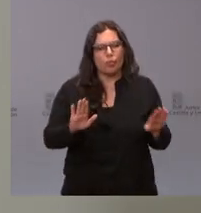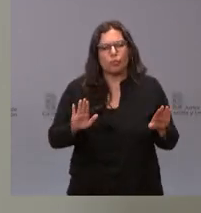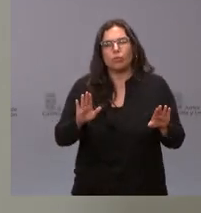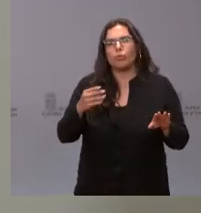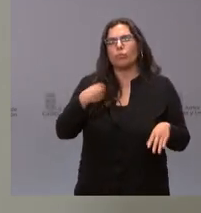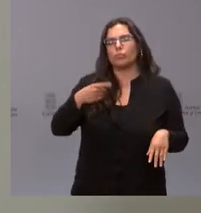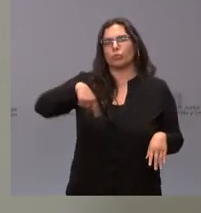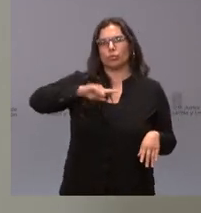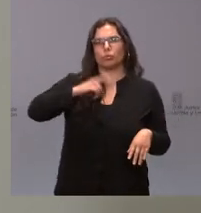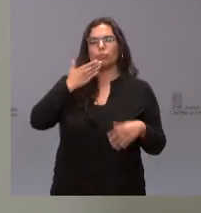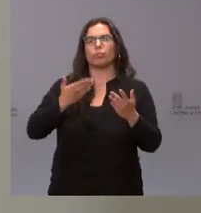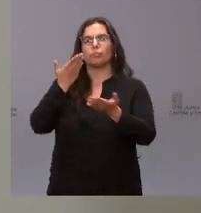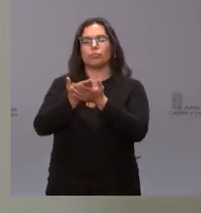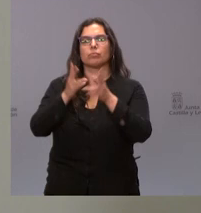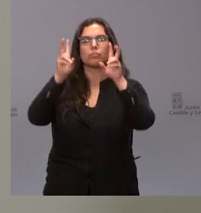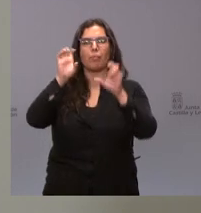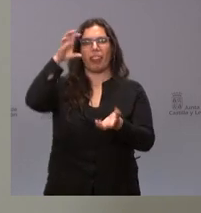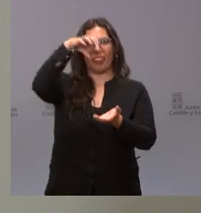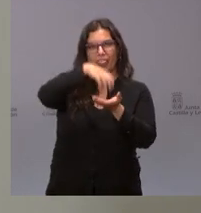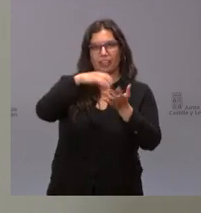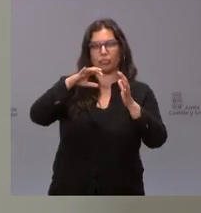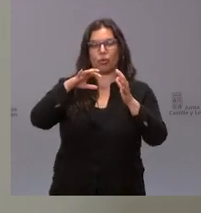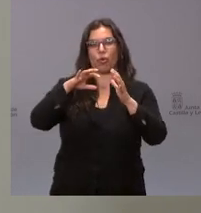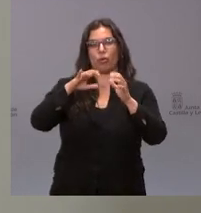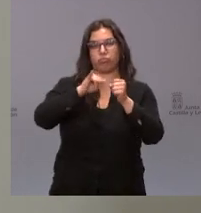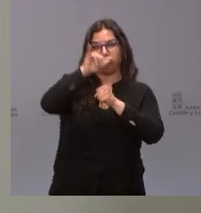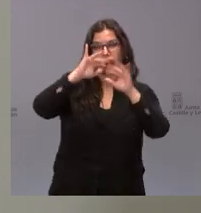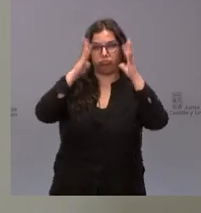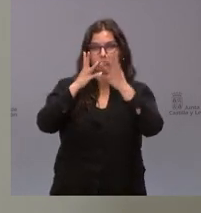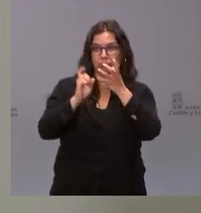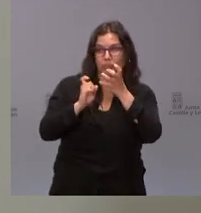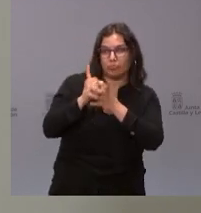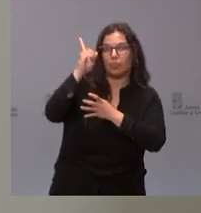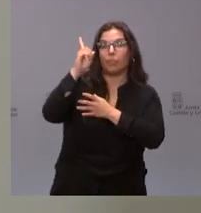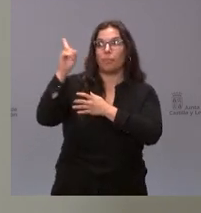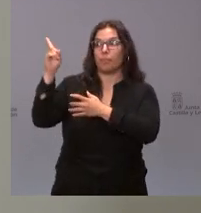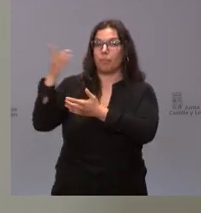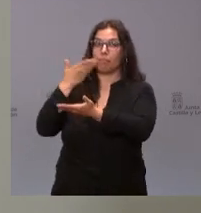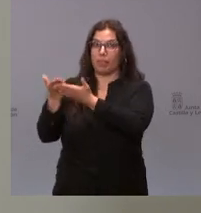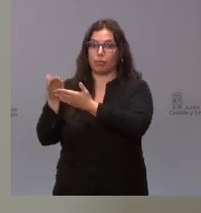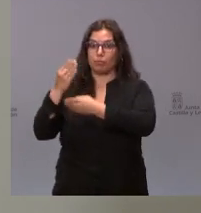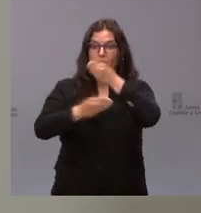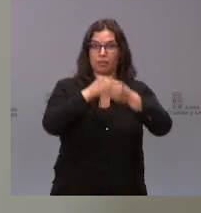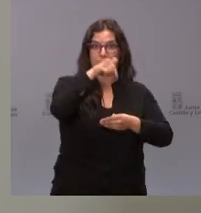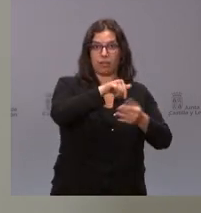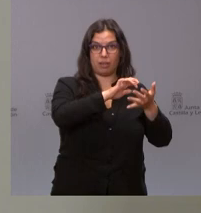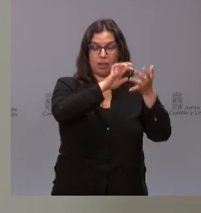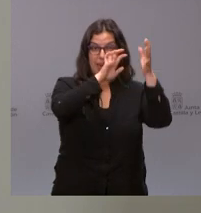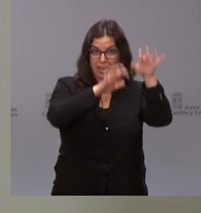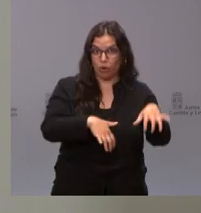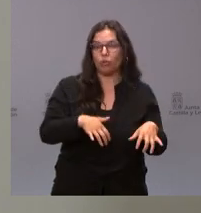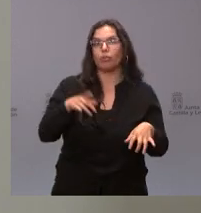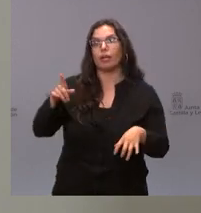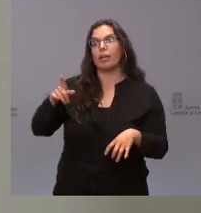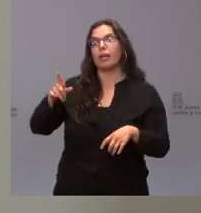en relación con este centro aeronáutico de España para León ha sido el presidente del gobierno el que ha hecho el anuncio sobre el